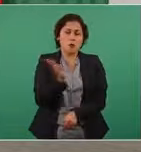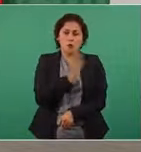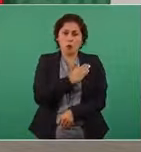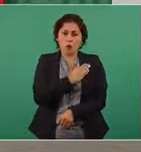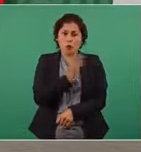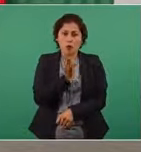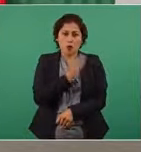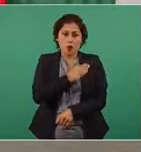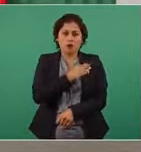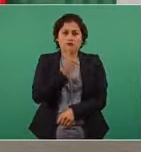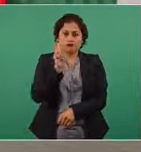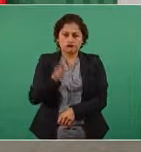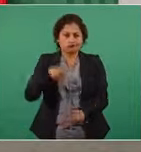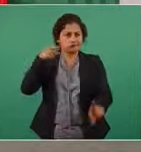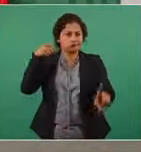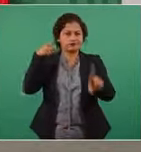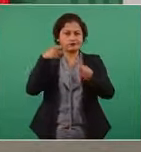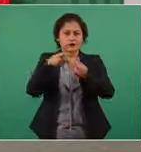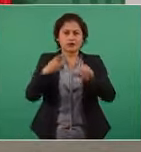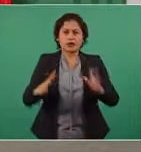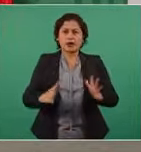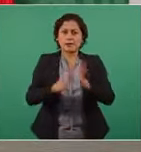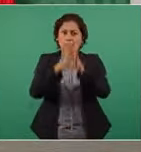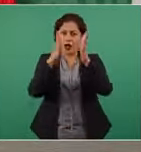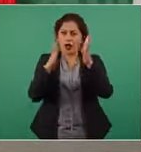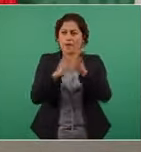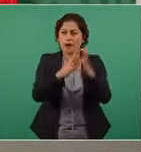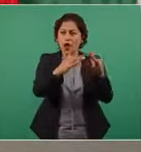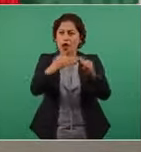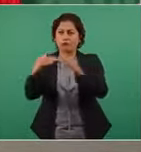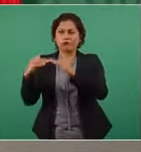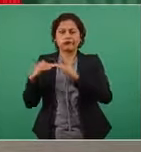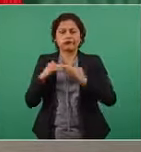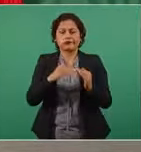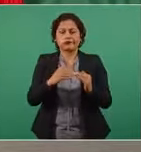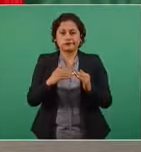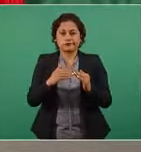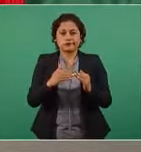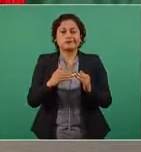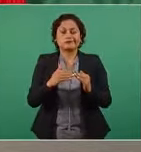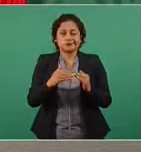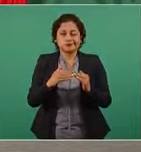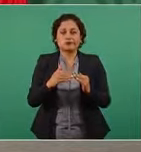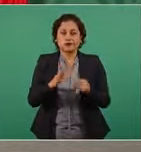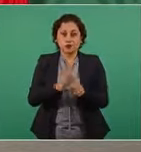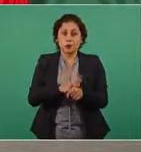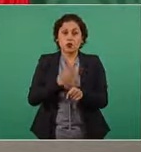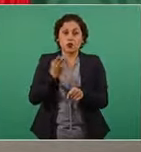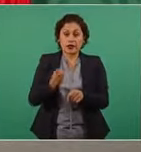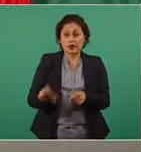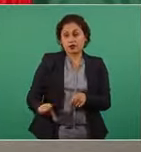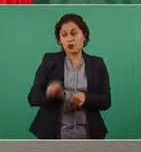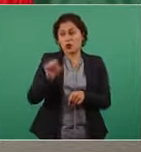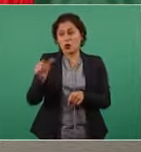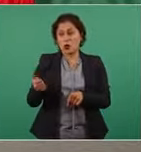auténtico demócrata por eso se le empezó